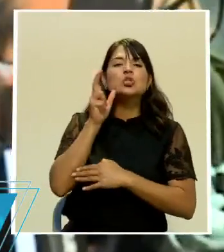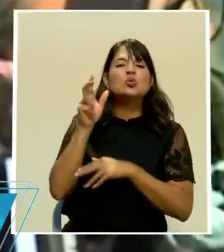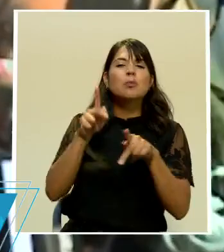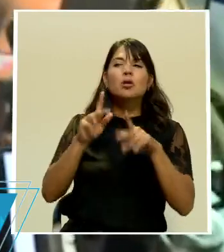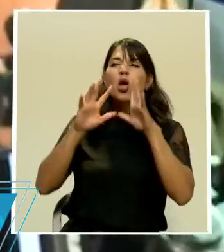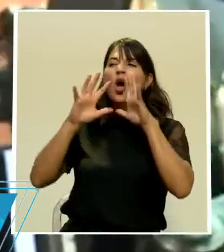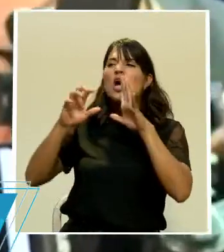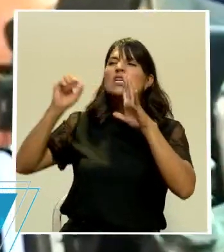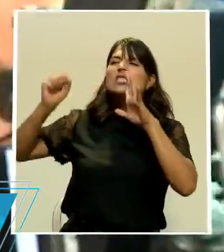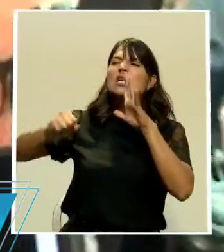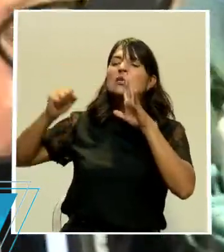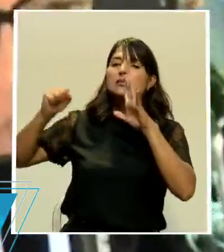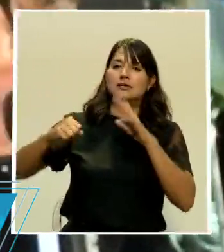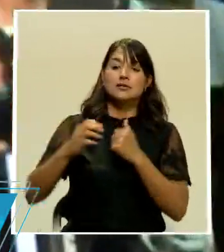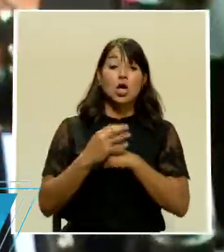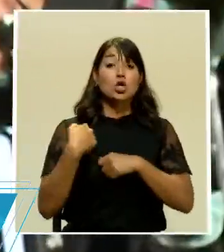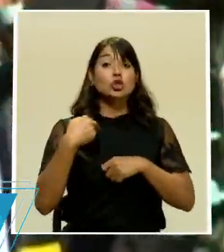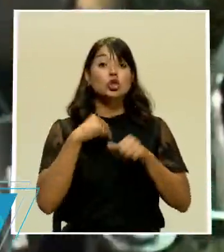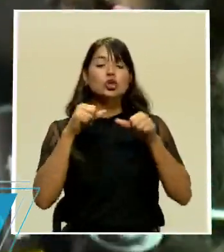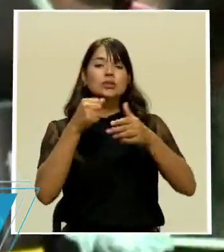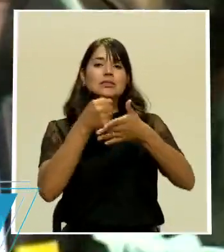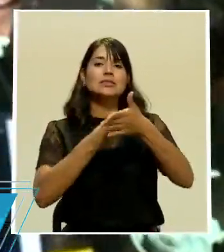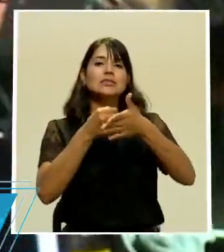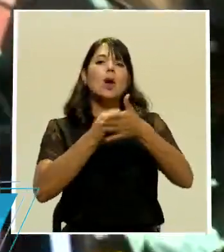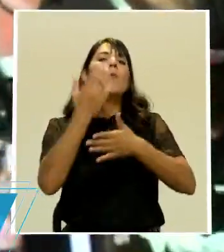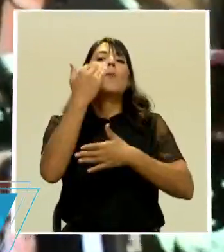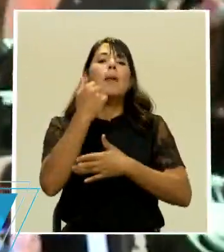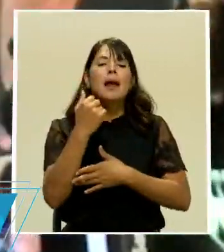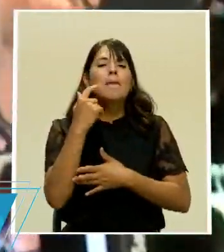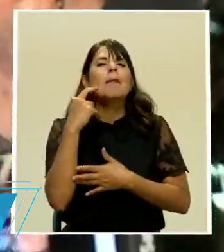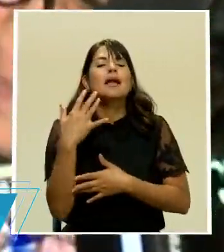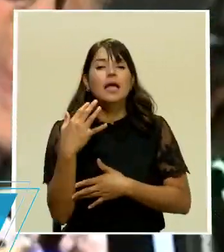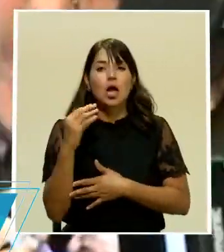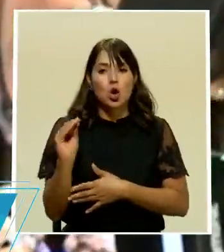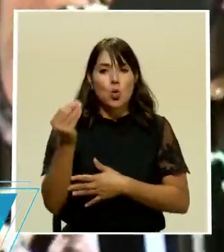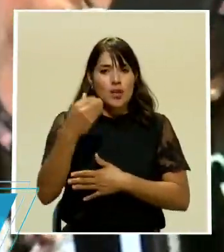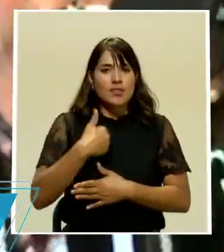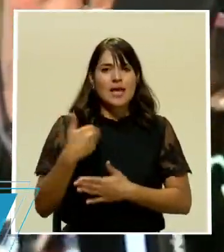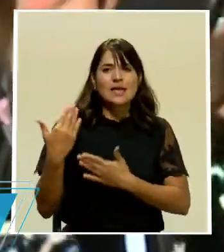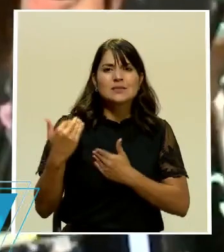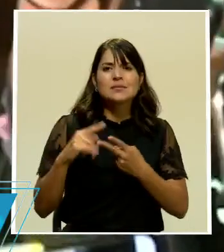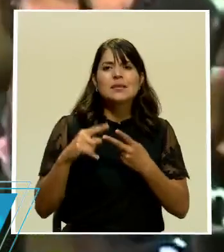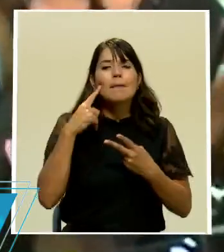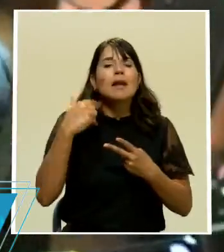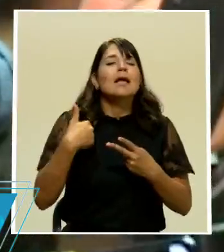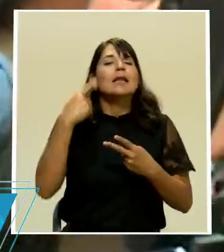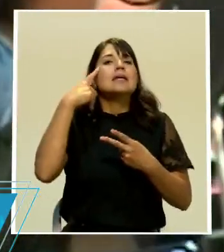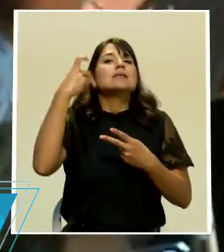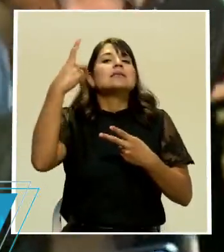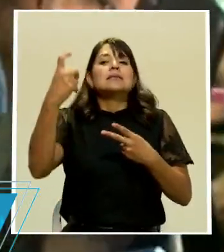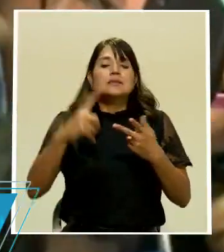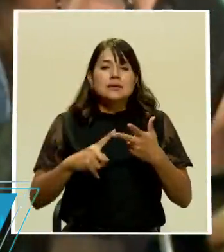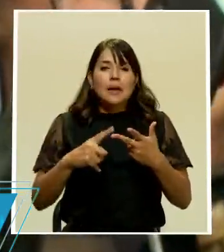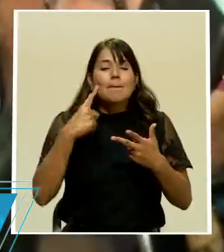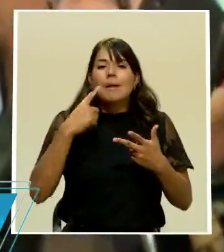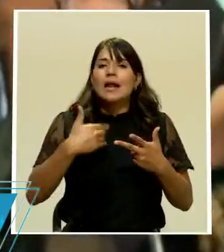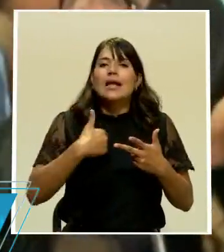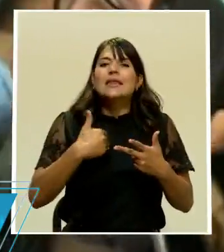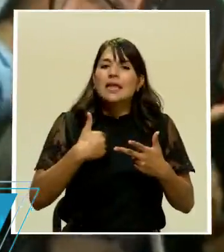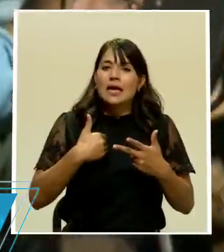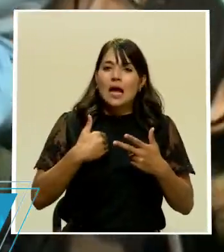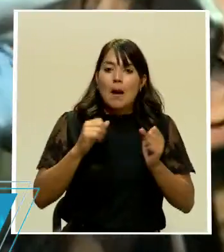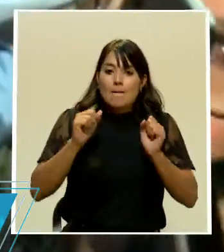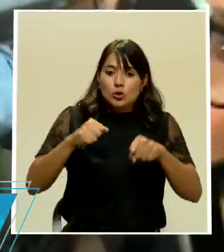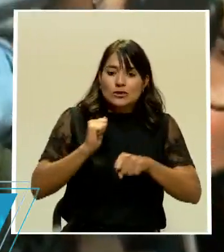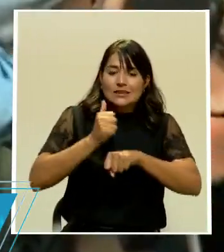peleando porque nuestra juventud tenga esperanza porque tenga ilusiones porque tenga posibilidades de emprendedurismo seguimos luchando por